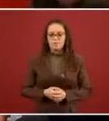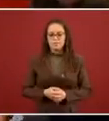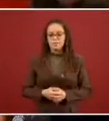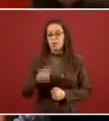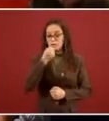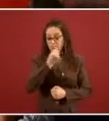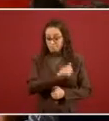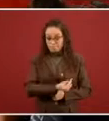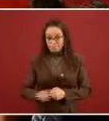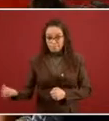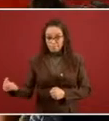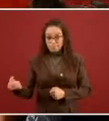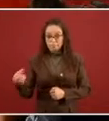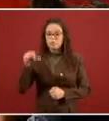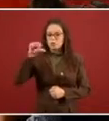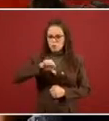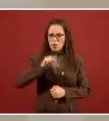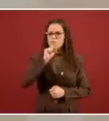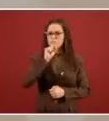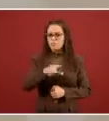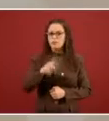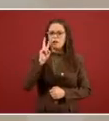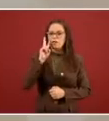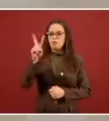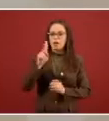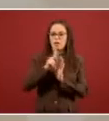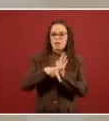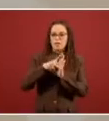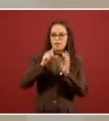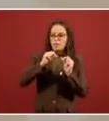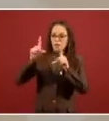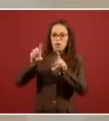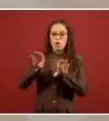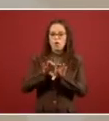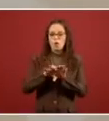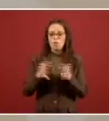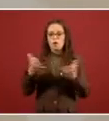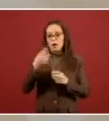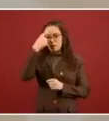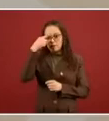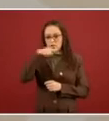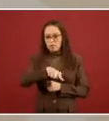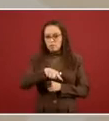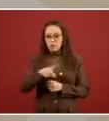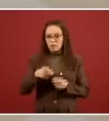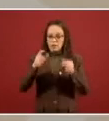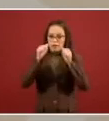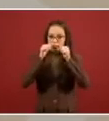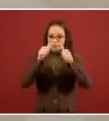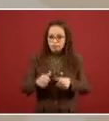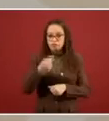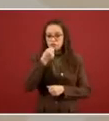Hoy también circulamos un video respecto a cómo abordar la situación con los niños y las niñas.